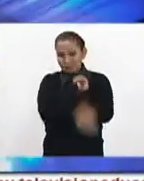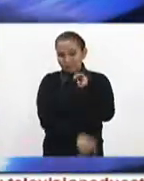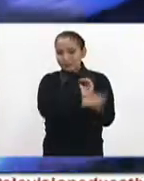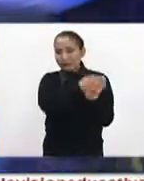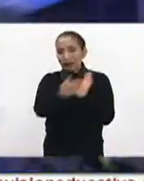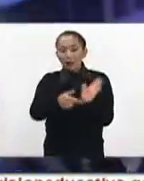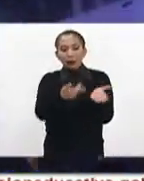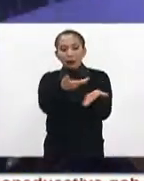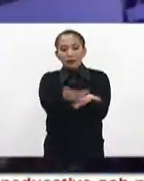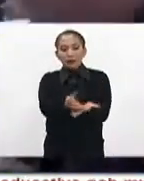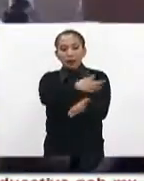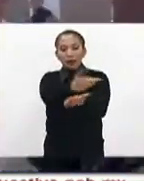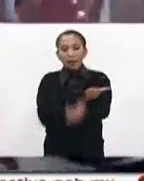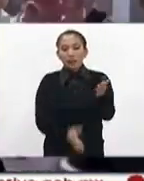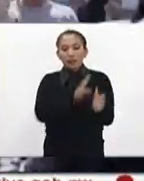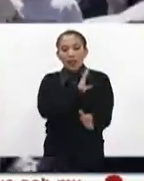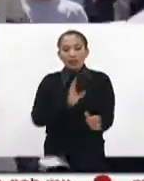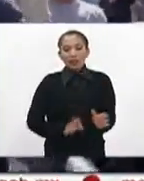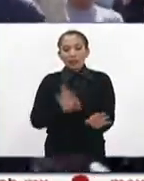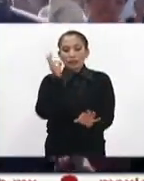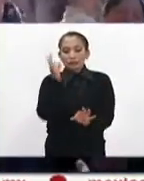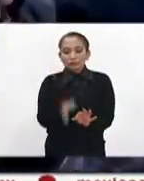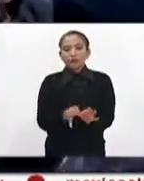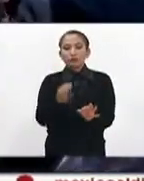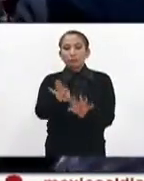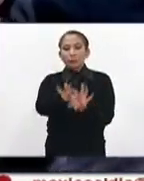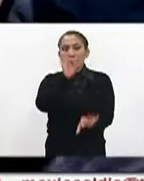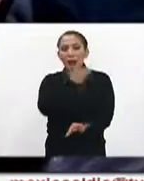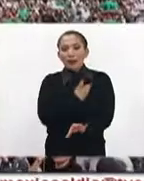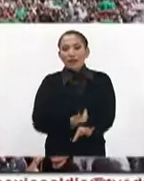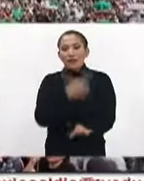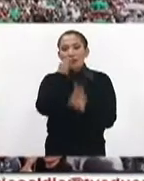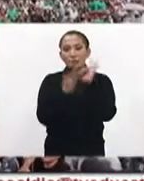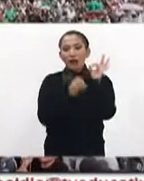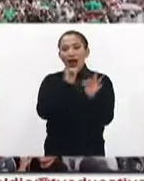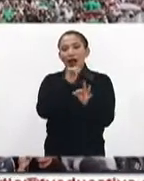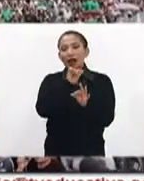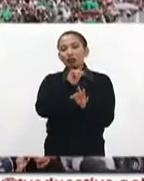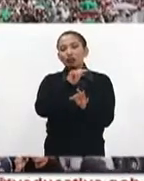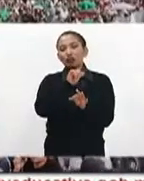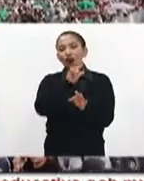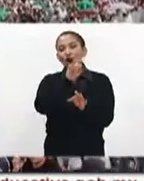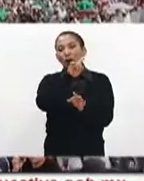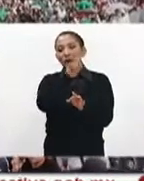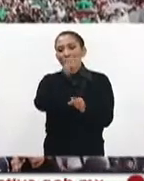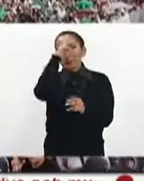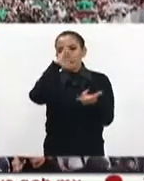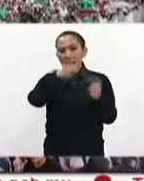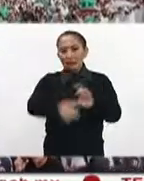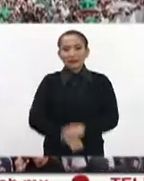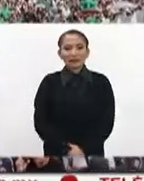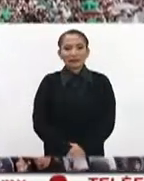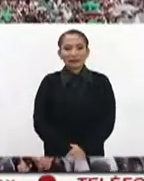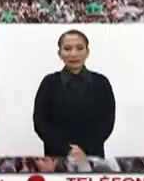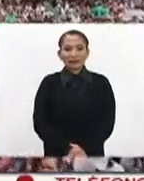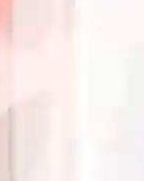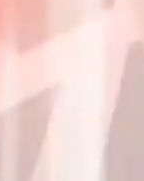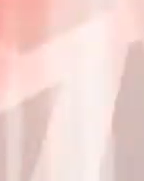deberán presentar su registro como candidatos a la presidencia. Con información de Antonio López Cruz, México al Día.